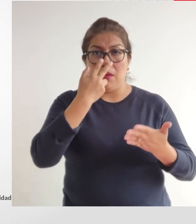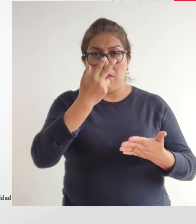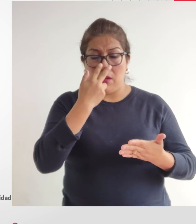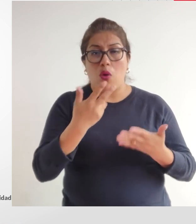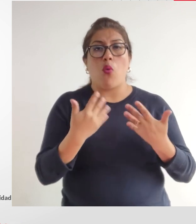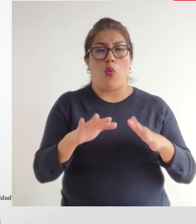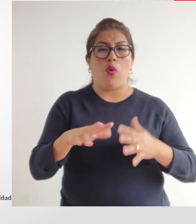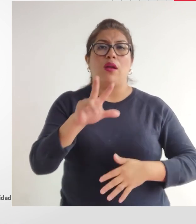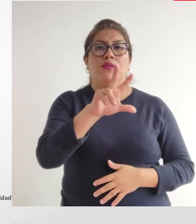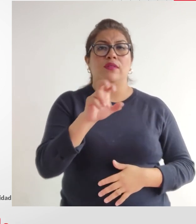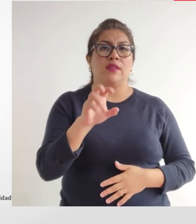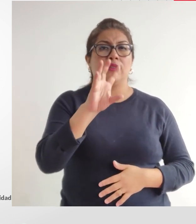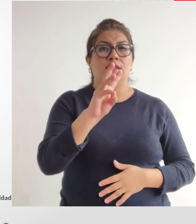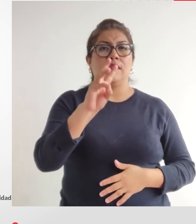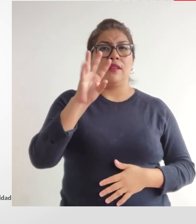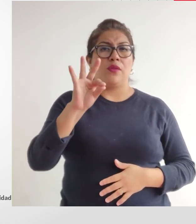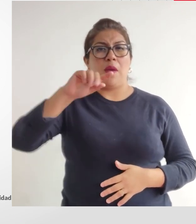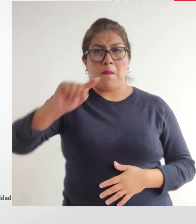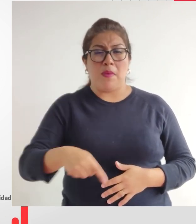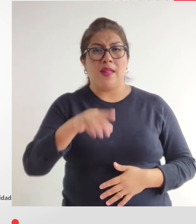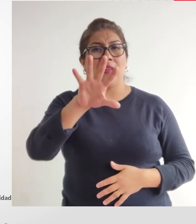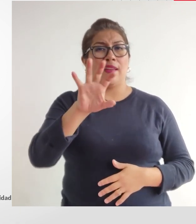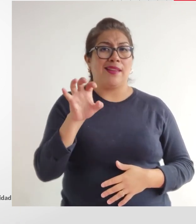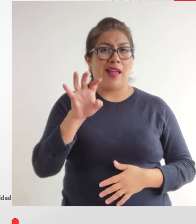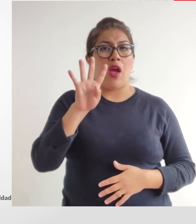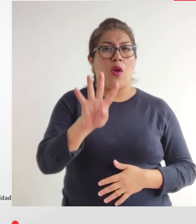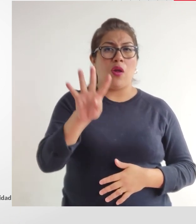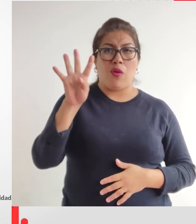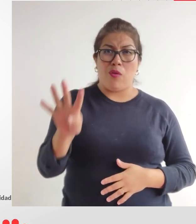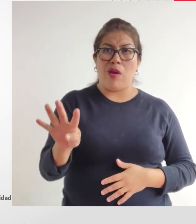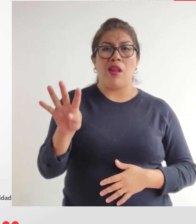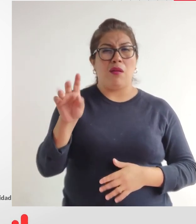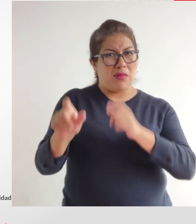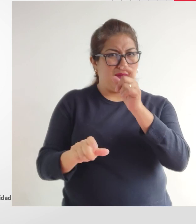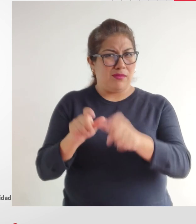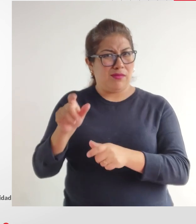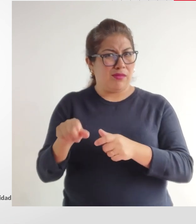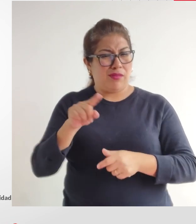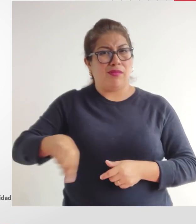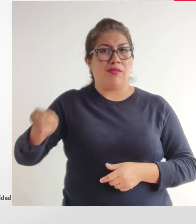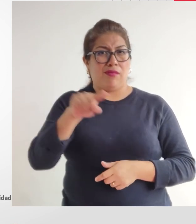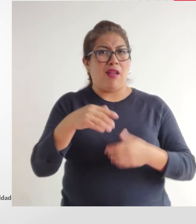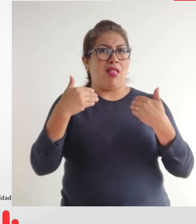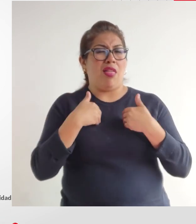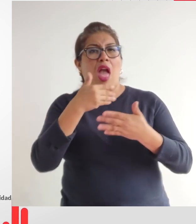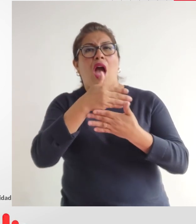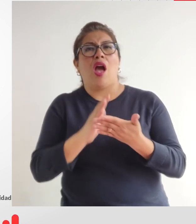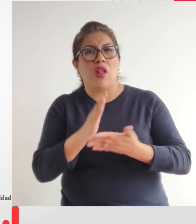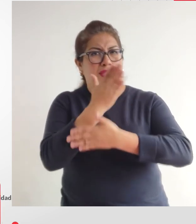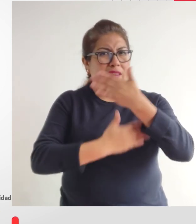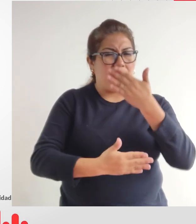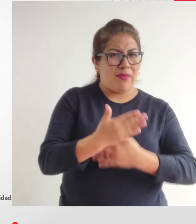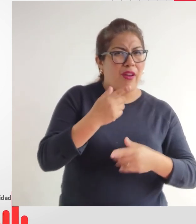inscritas 369,544 personas con algún tipo de